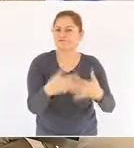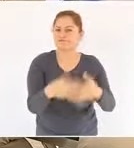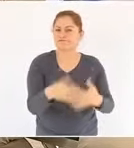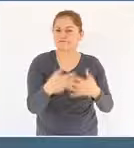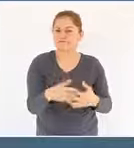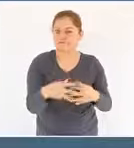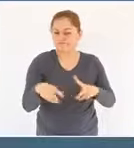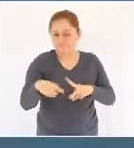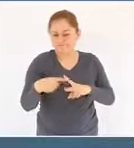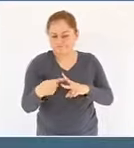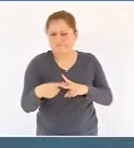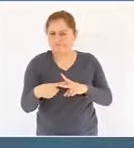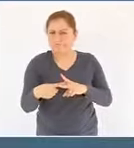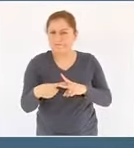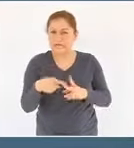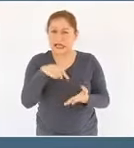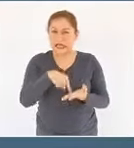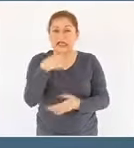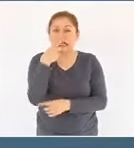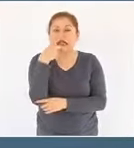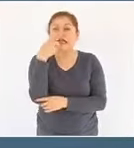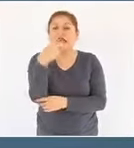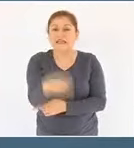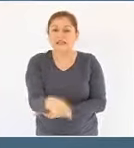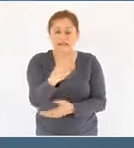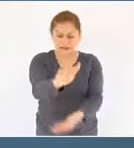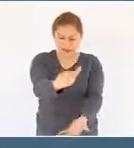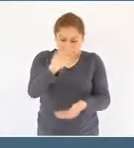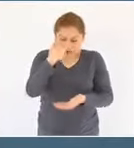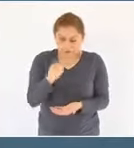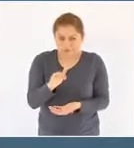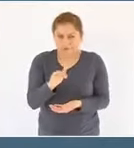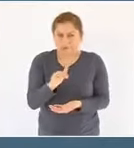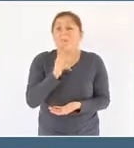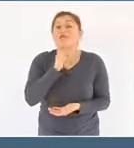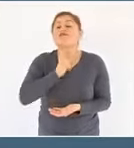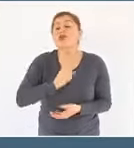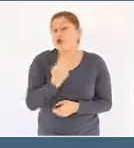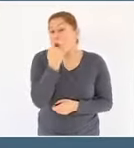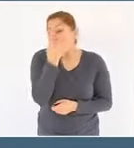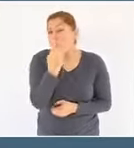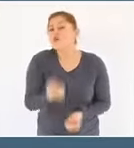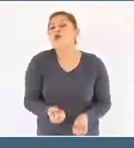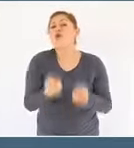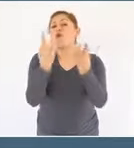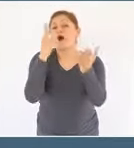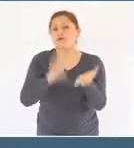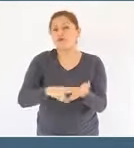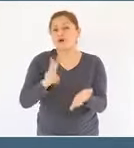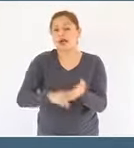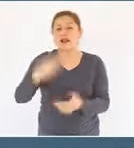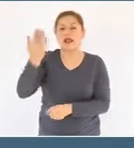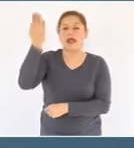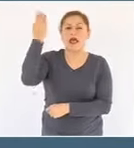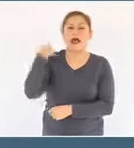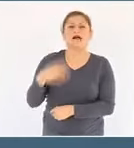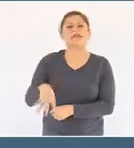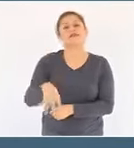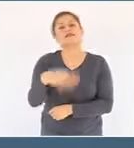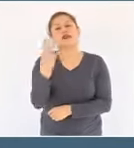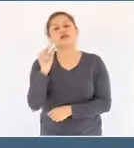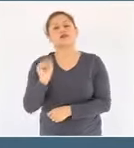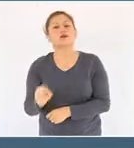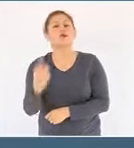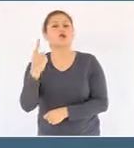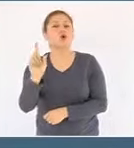cuánto nos cuesta producir un barril de petróleo y que pasó de 14 dólares, 14.1